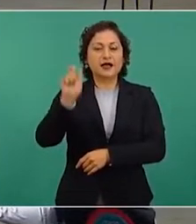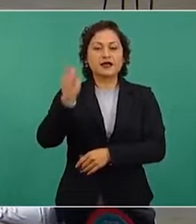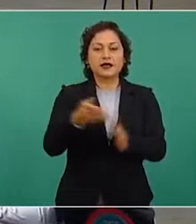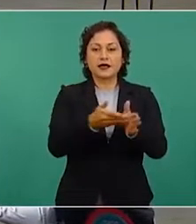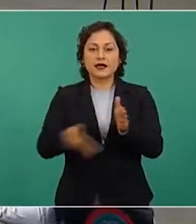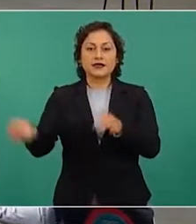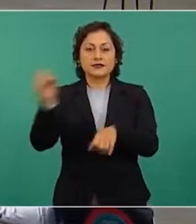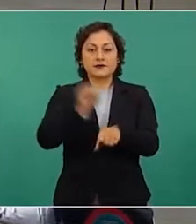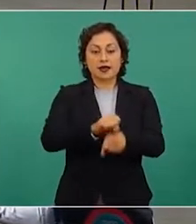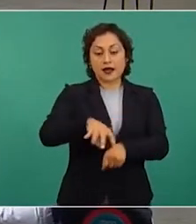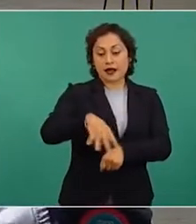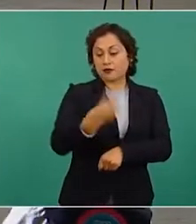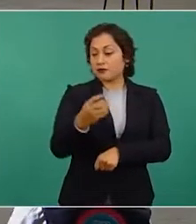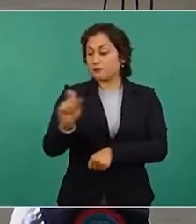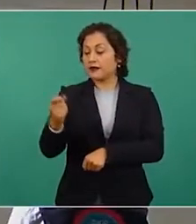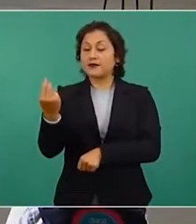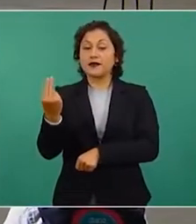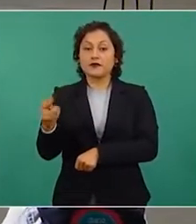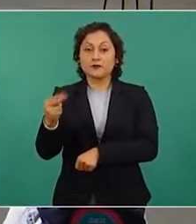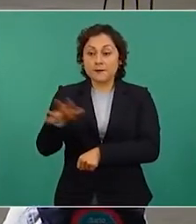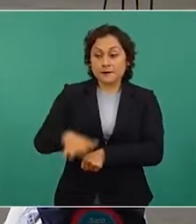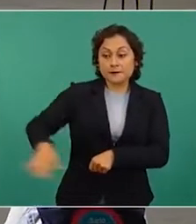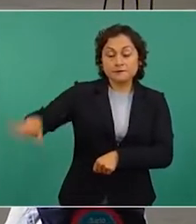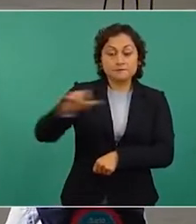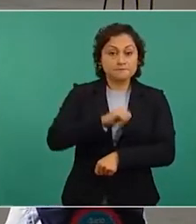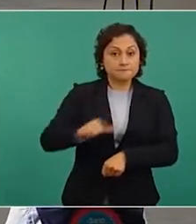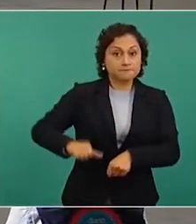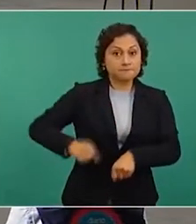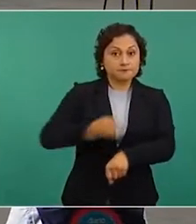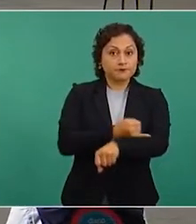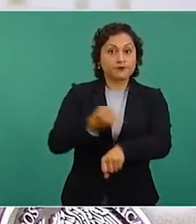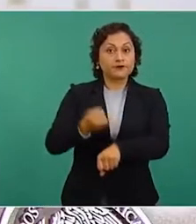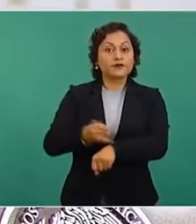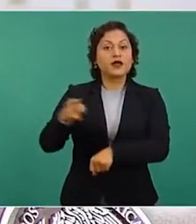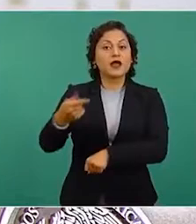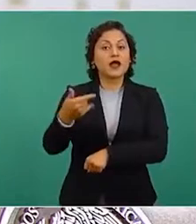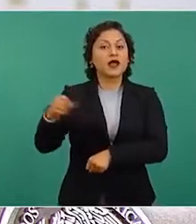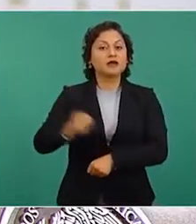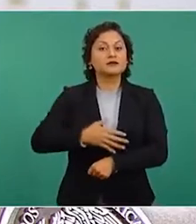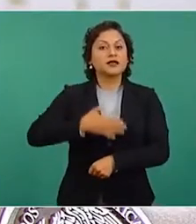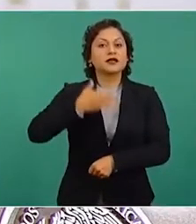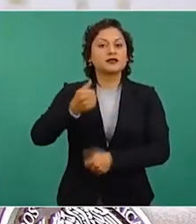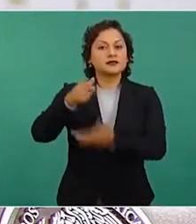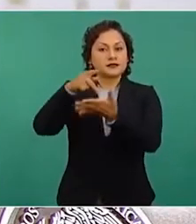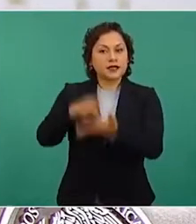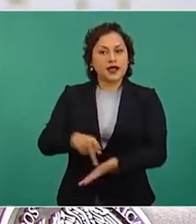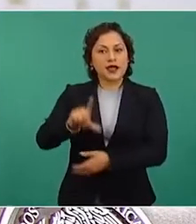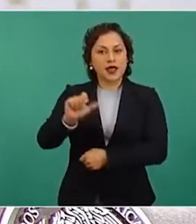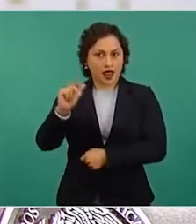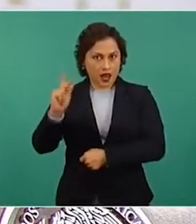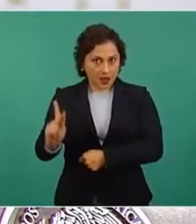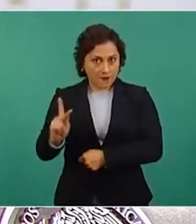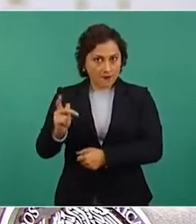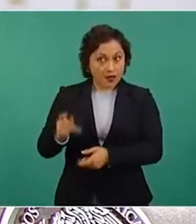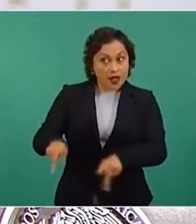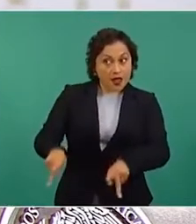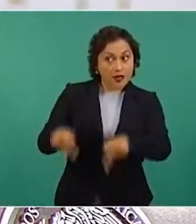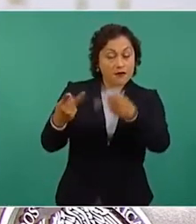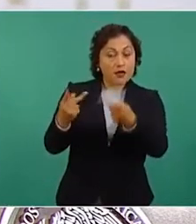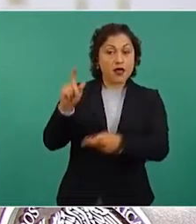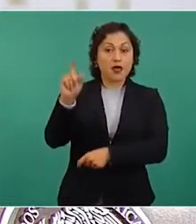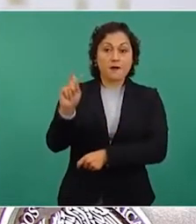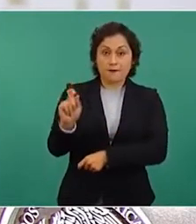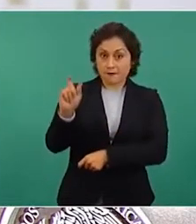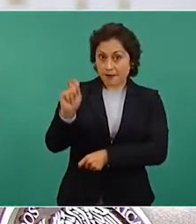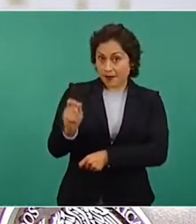al 20 de noviembre en Iztapalapa, gas bienestar estaba dando el kilogramo de gas LP a un precio de 20 pesos